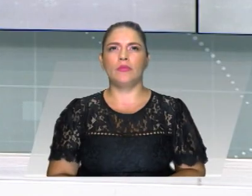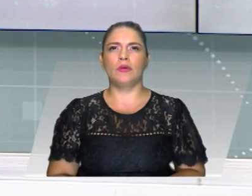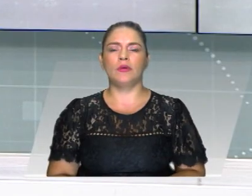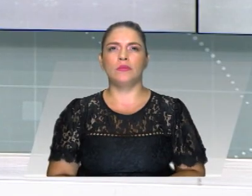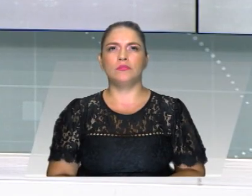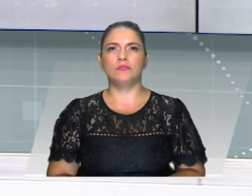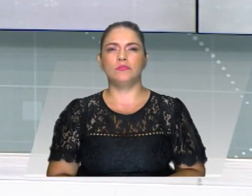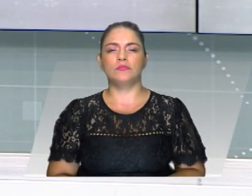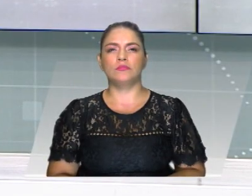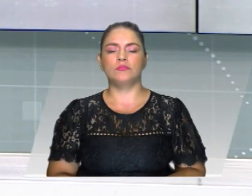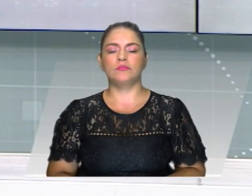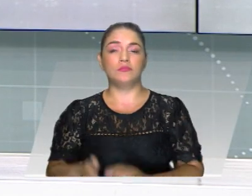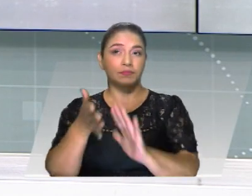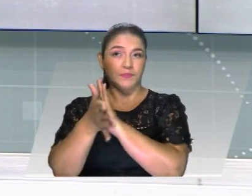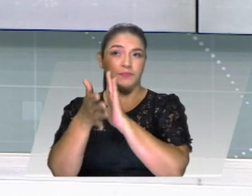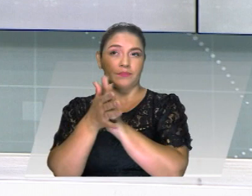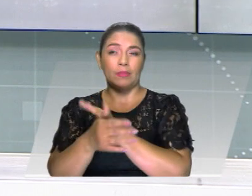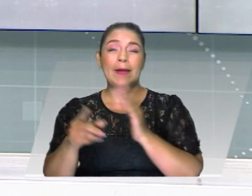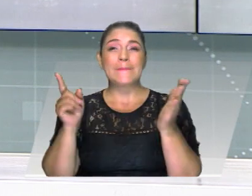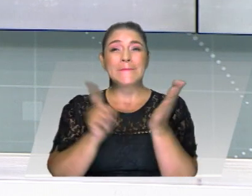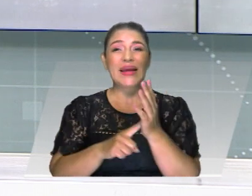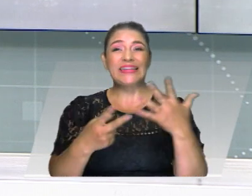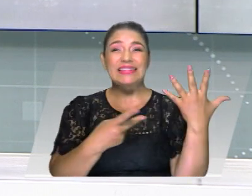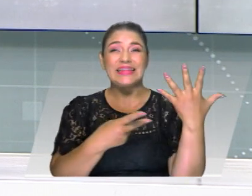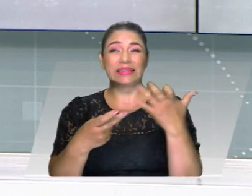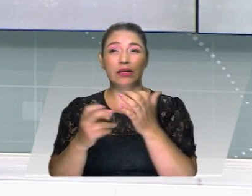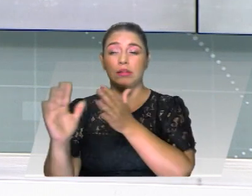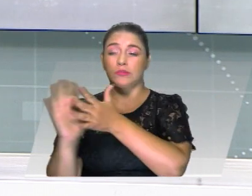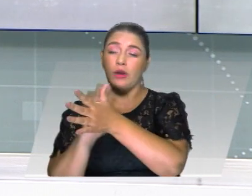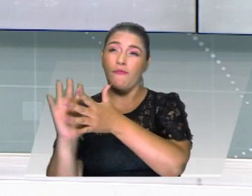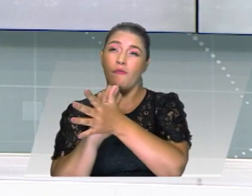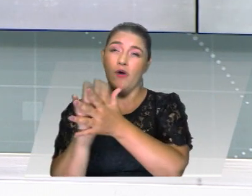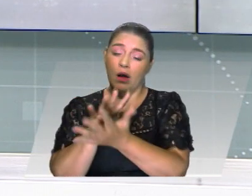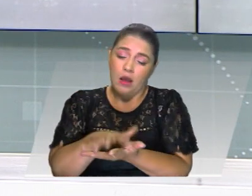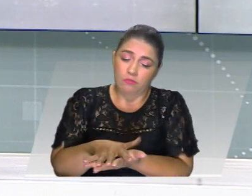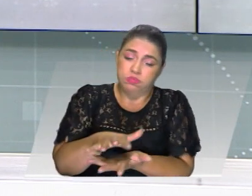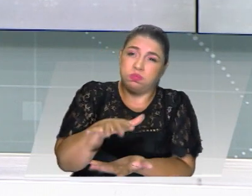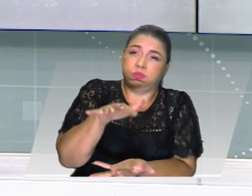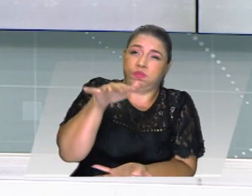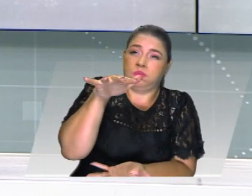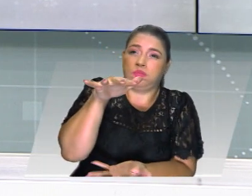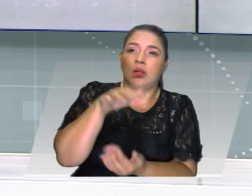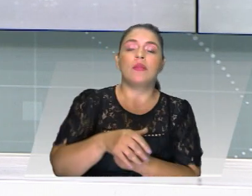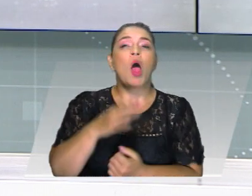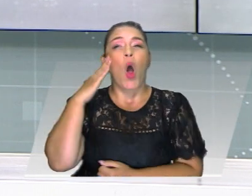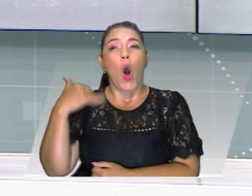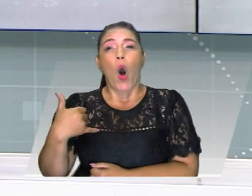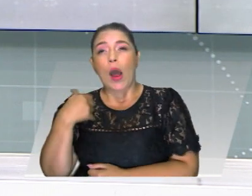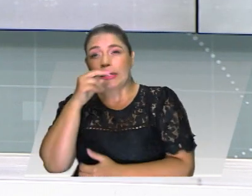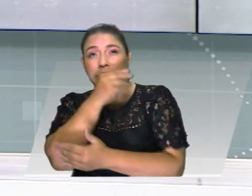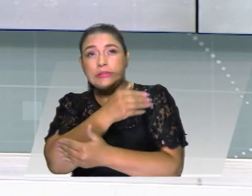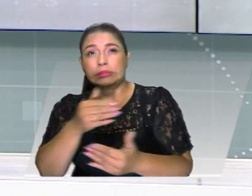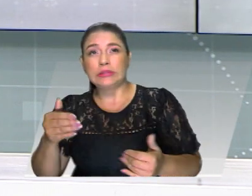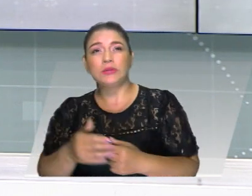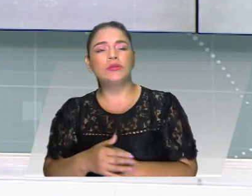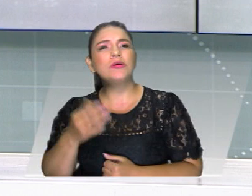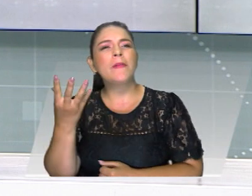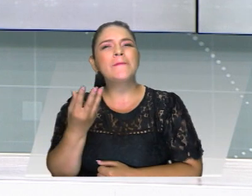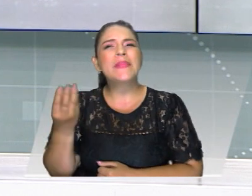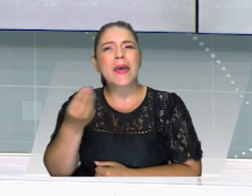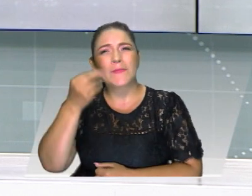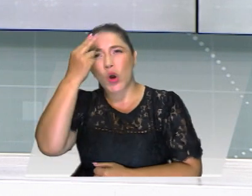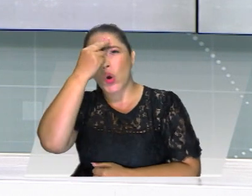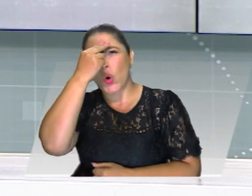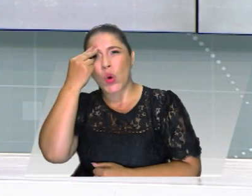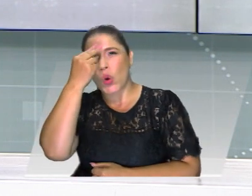Un informe de más de 1700 páginas que documenta casos de abuso sexual a jóvenes y menores cometidos por miembros de la Iglesia